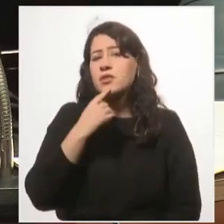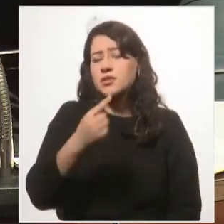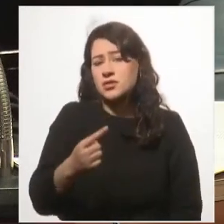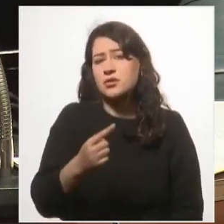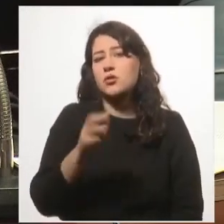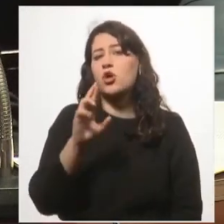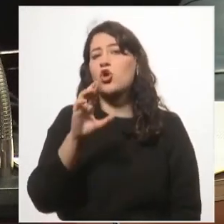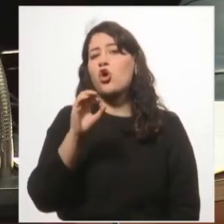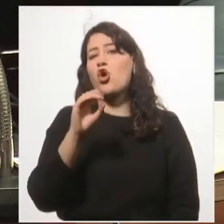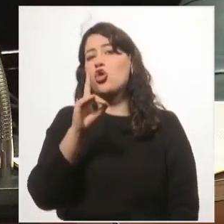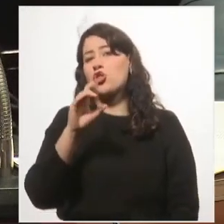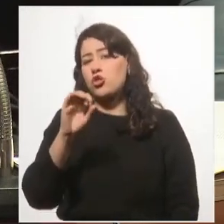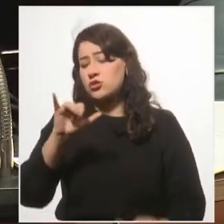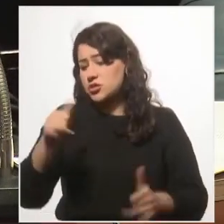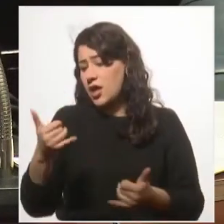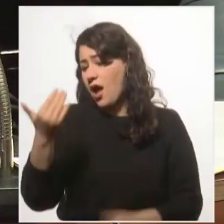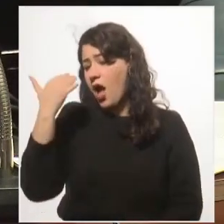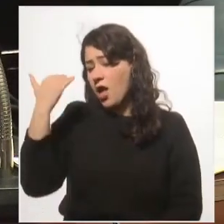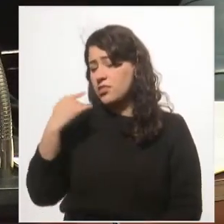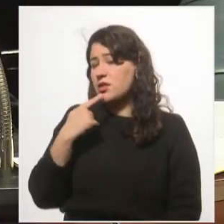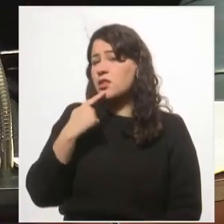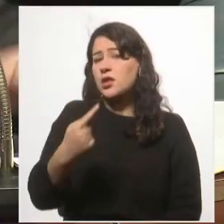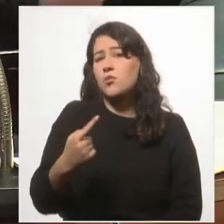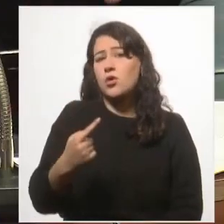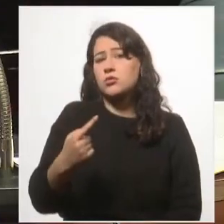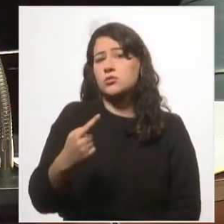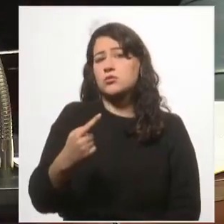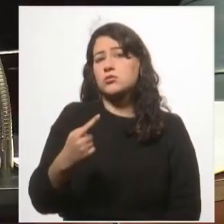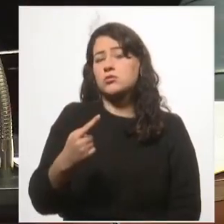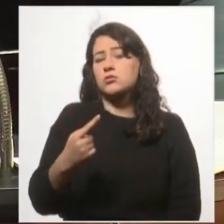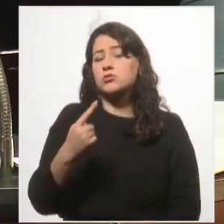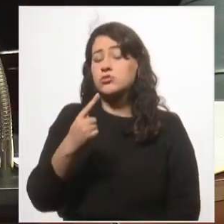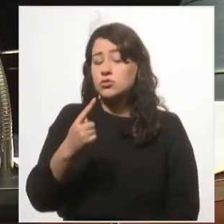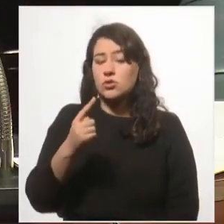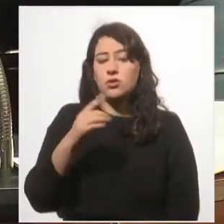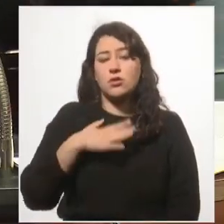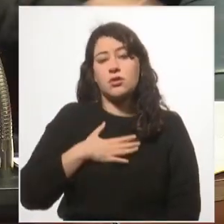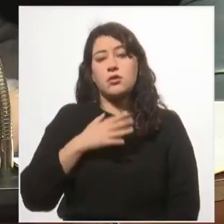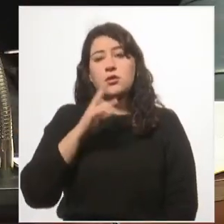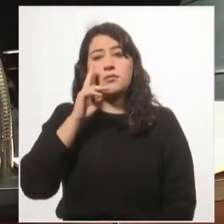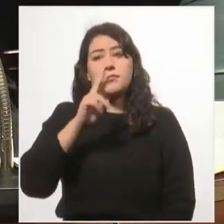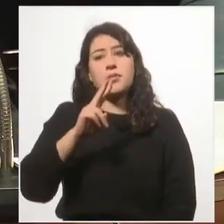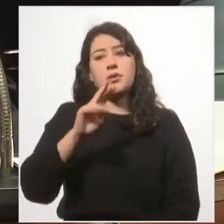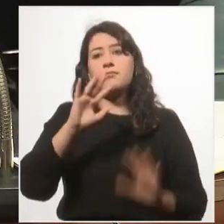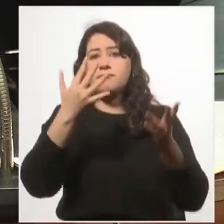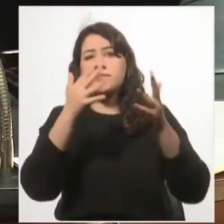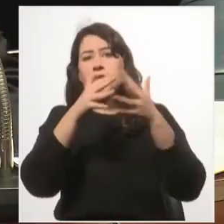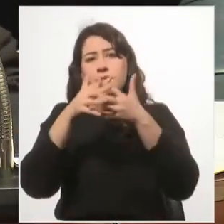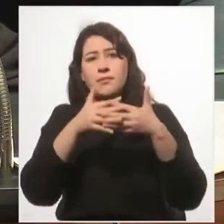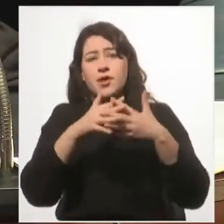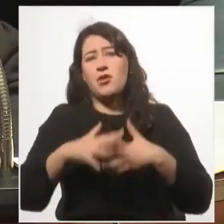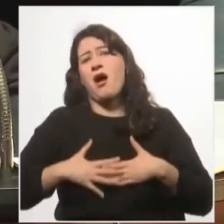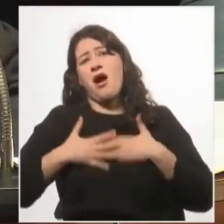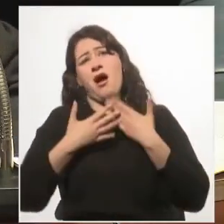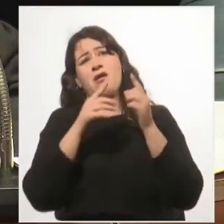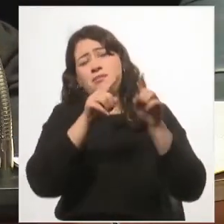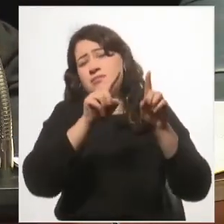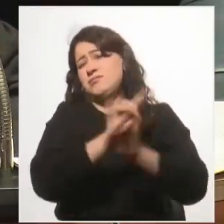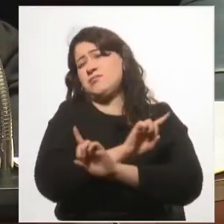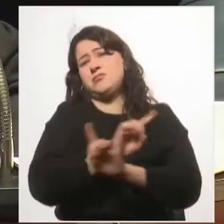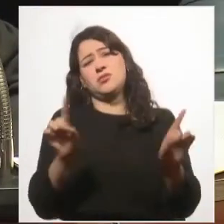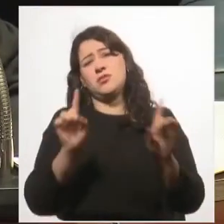Rodó, como se ha dicho ya en otras oportunidades, los admiro pero no los amo. Pero también